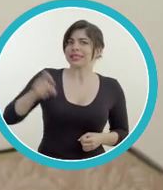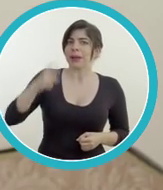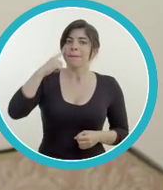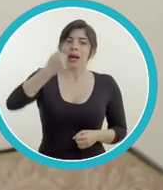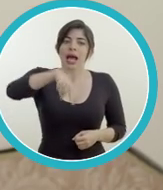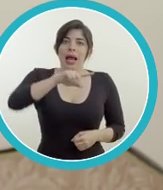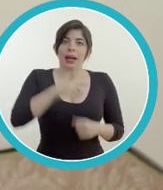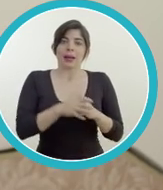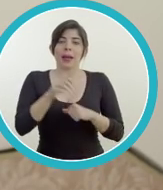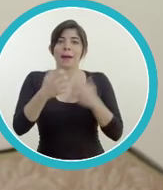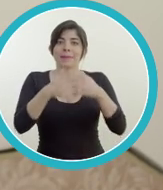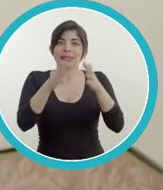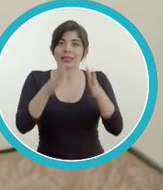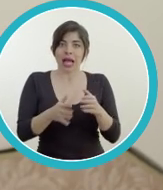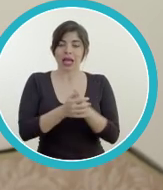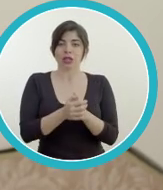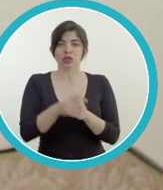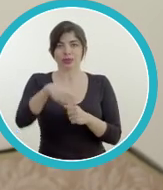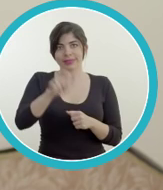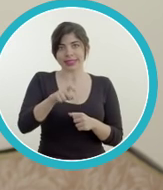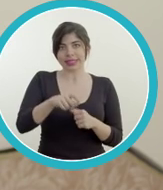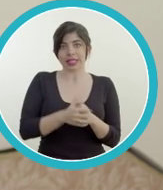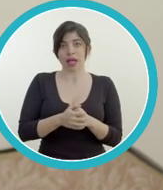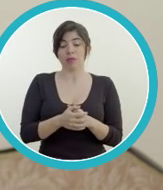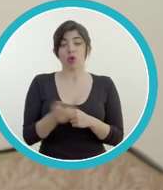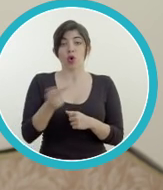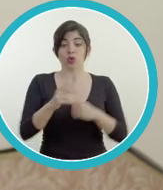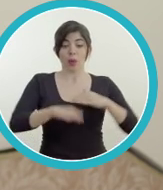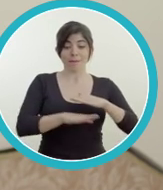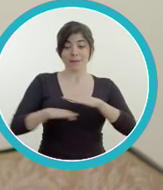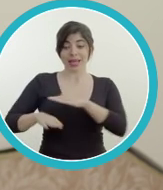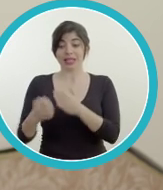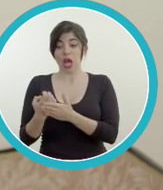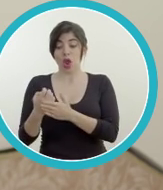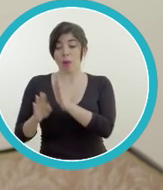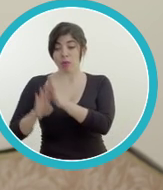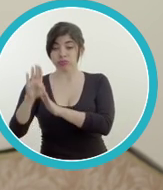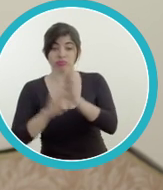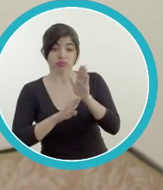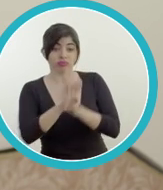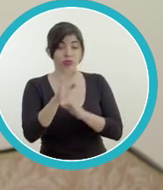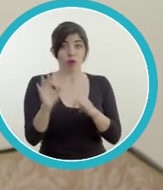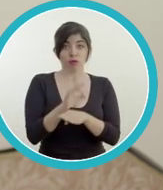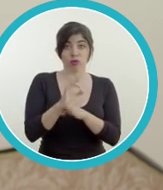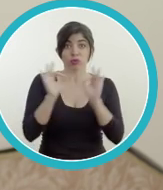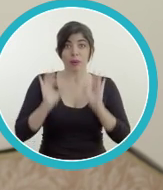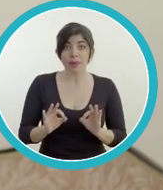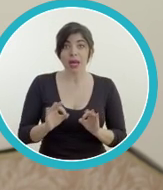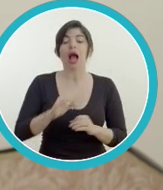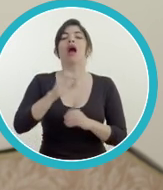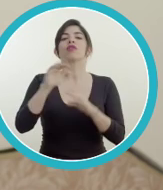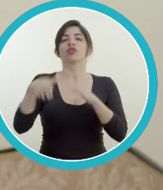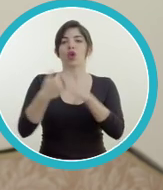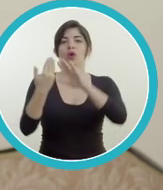necesaria para nuestros pequeños y medianos empresarios y empresarias. Con los dos motores de la economía funcionando en toda su